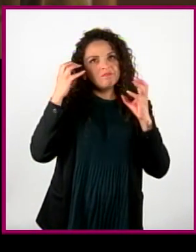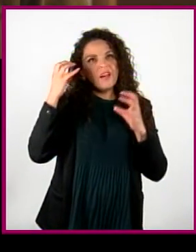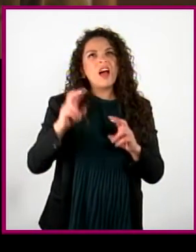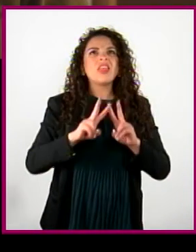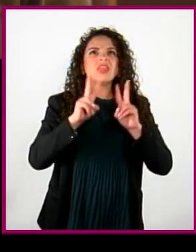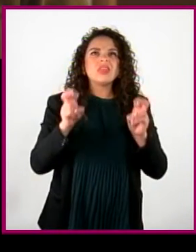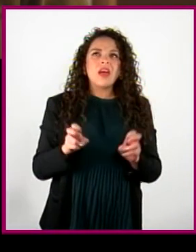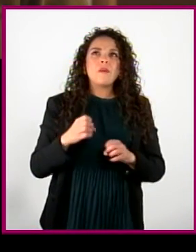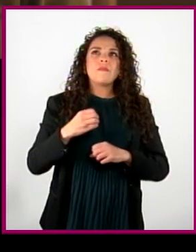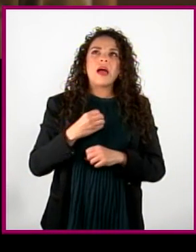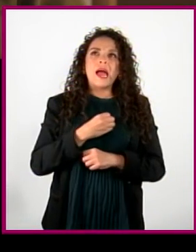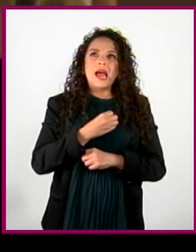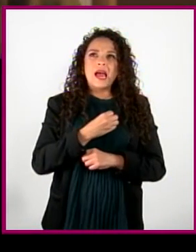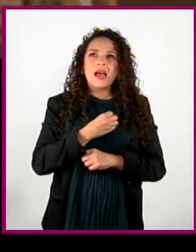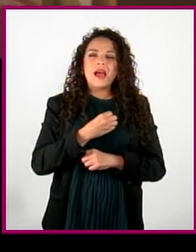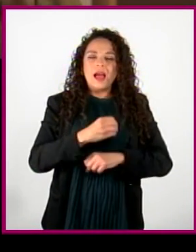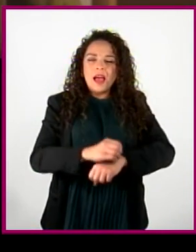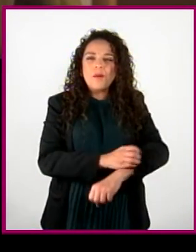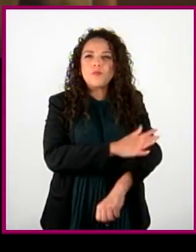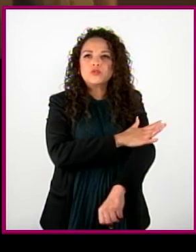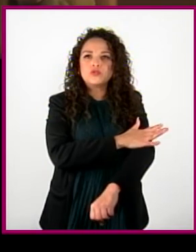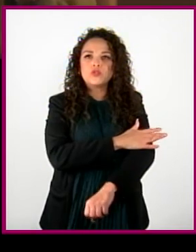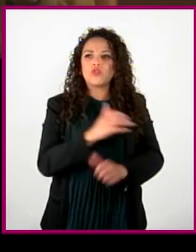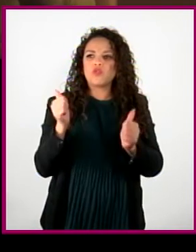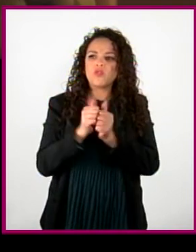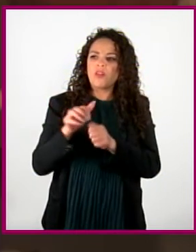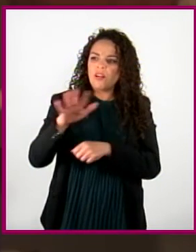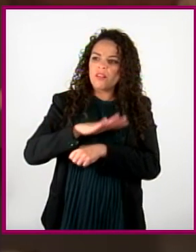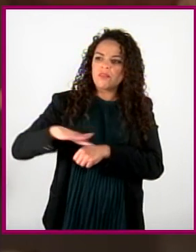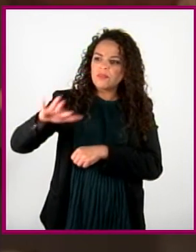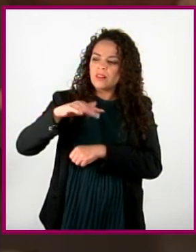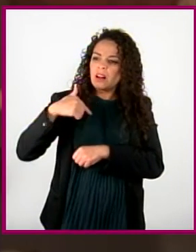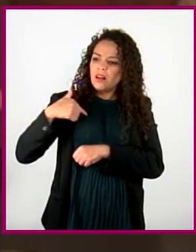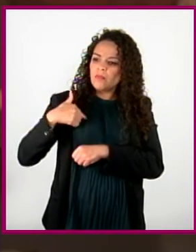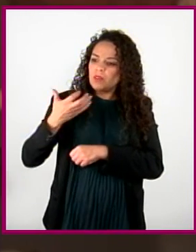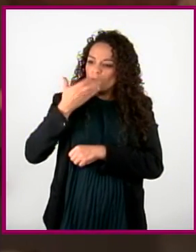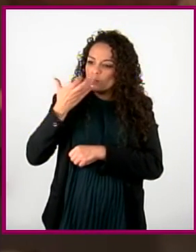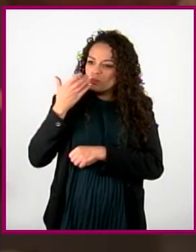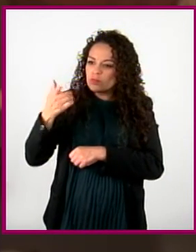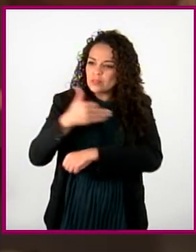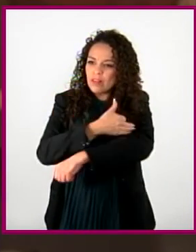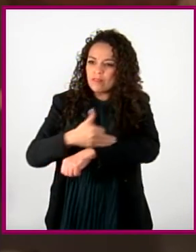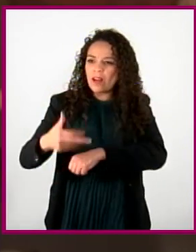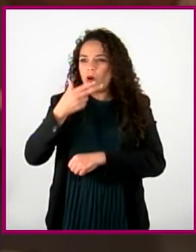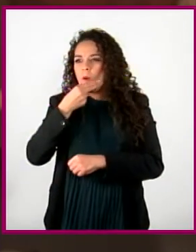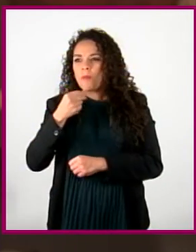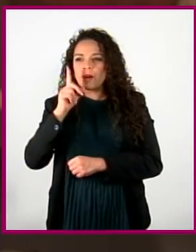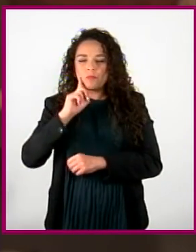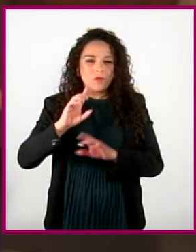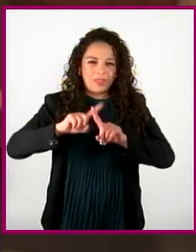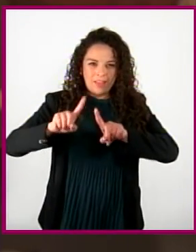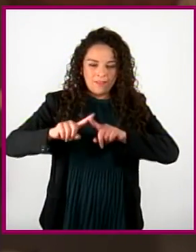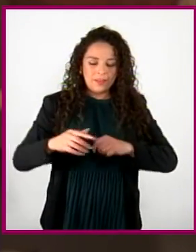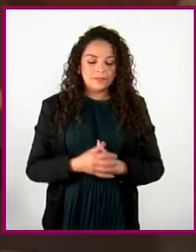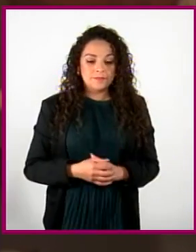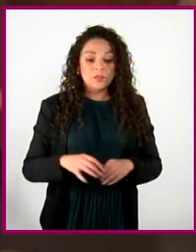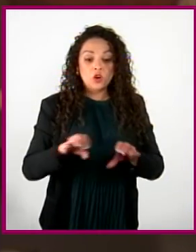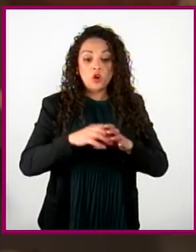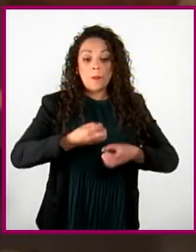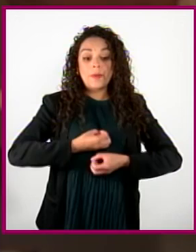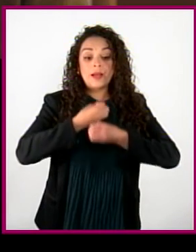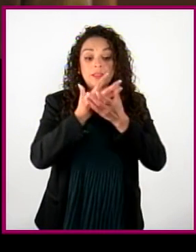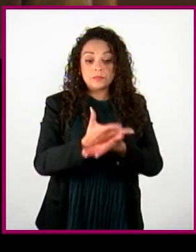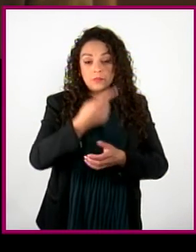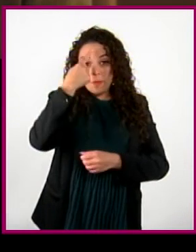emociones en los hombres cercanos a ustedes. Luego tuvimos la entrevista que nos habló del aspecto cultural de la expresión de emociones para los